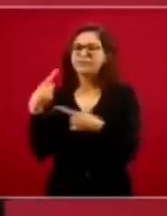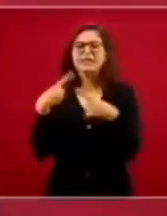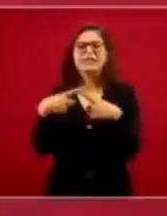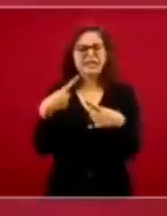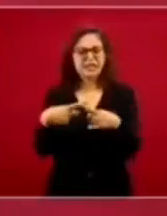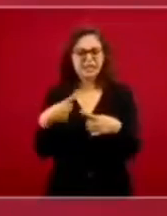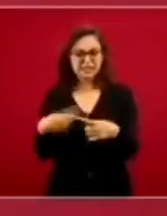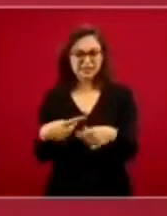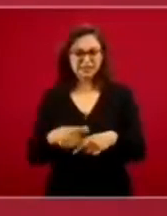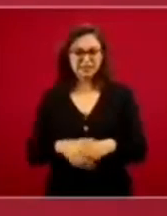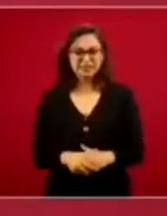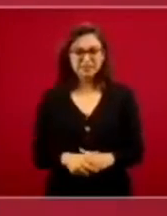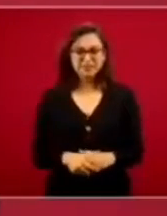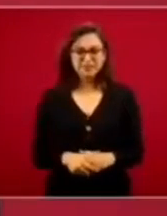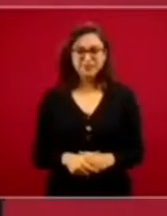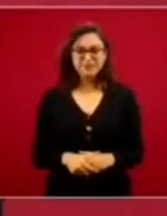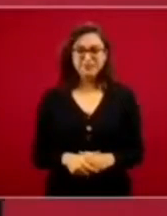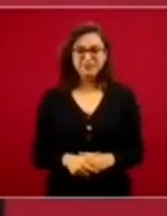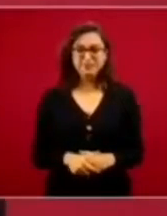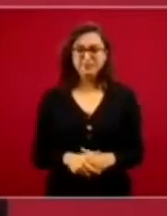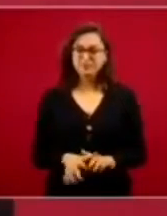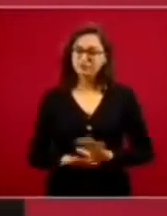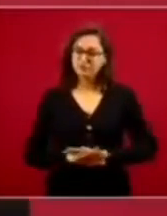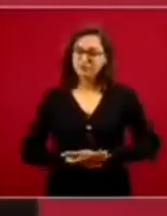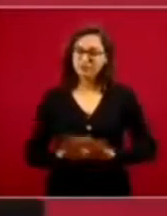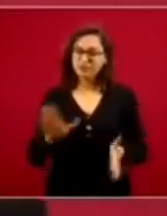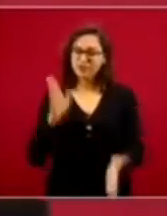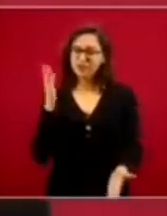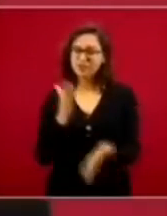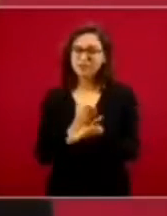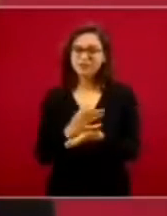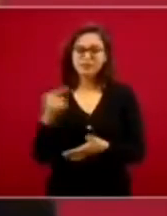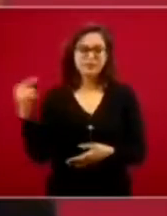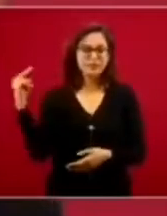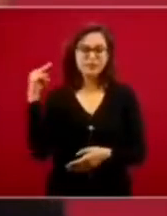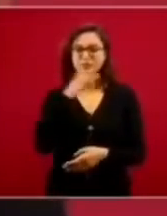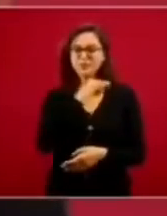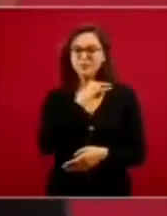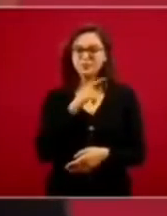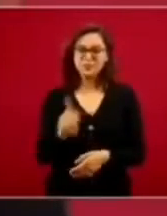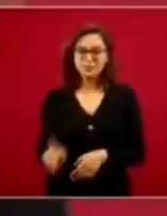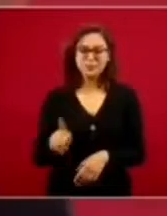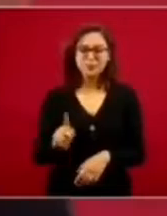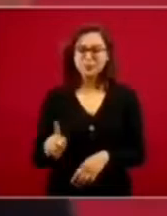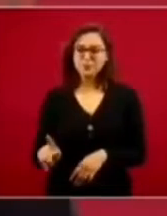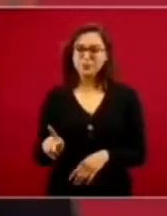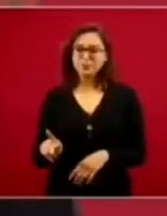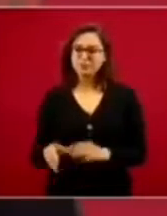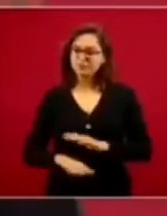Entonces, ya basta de hipocresía, de simulación.